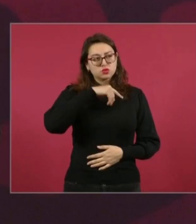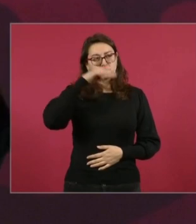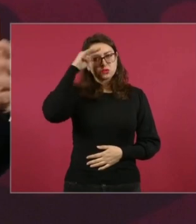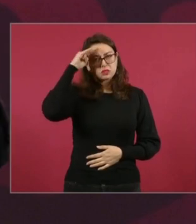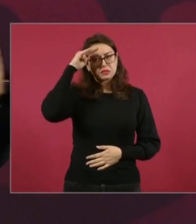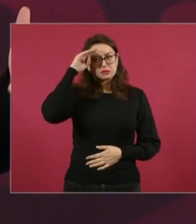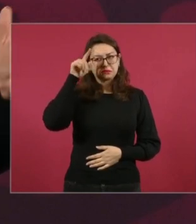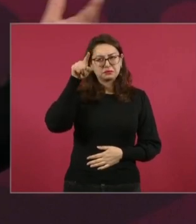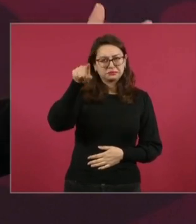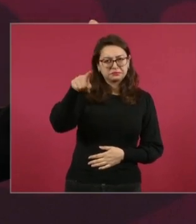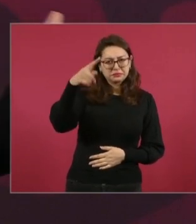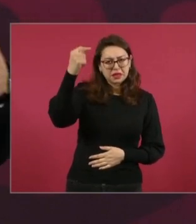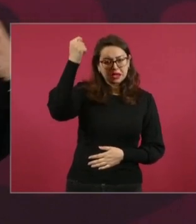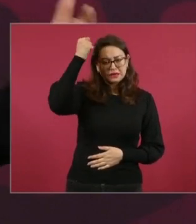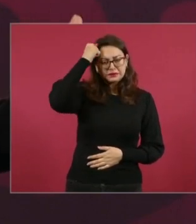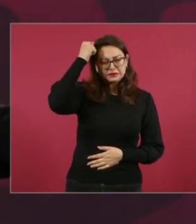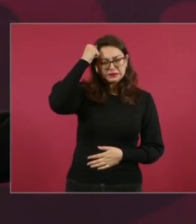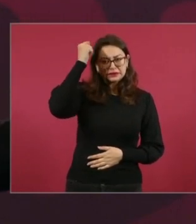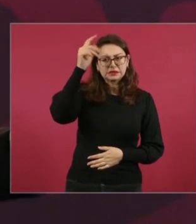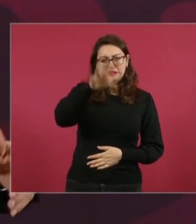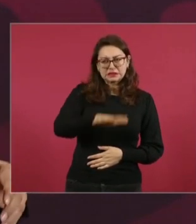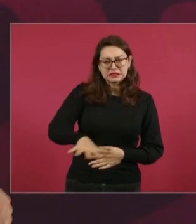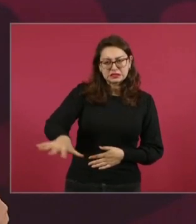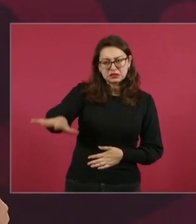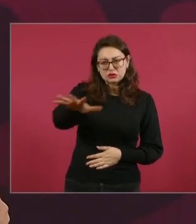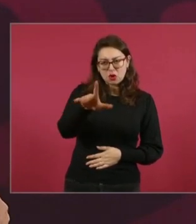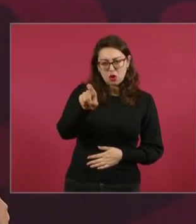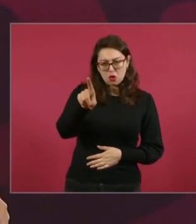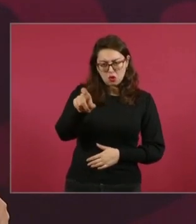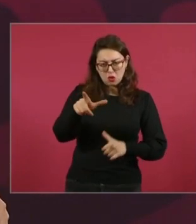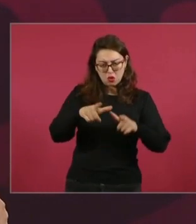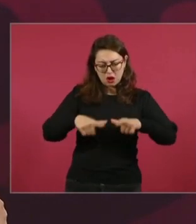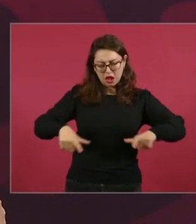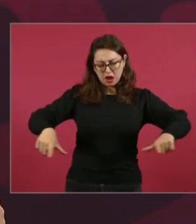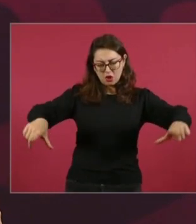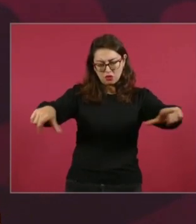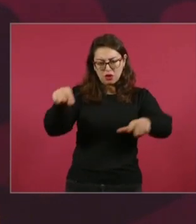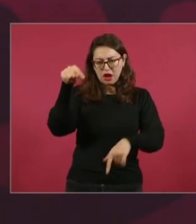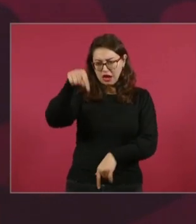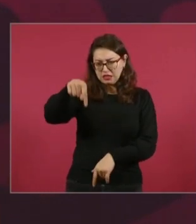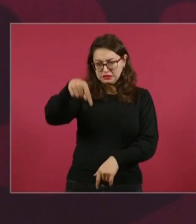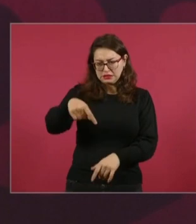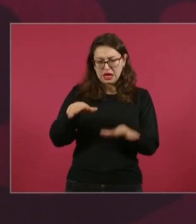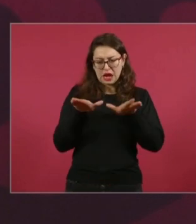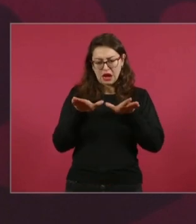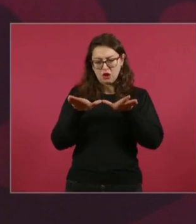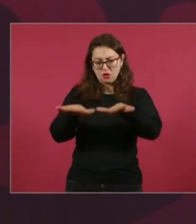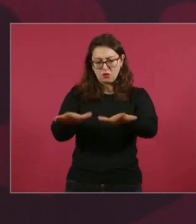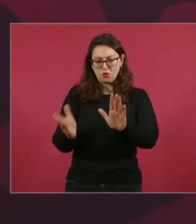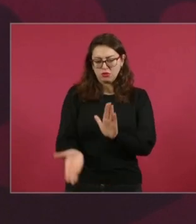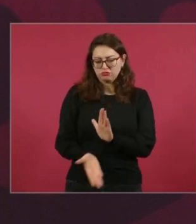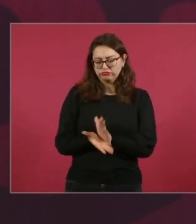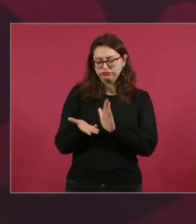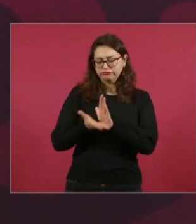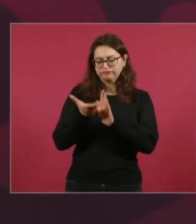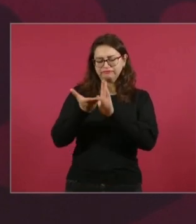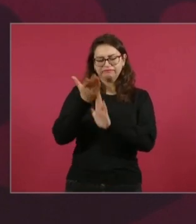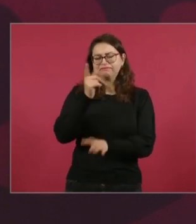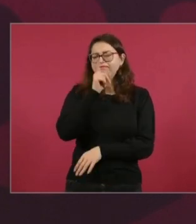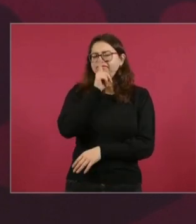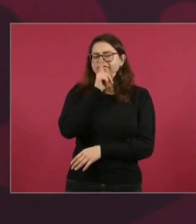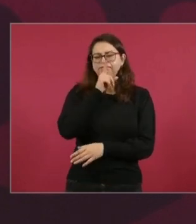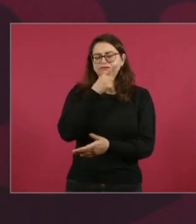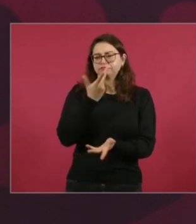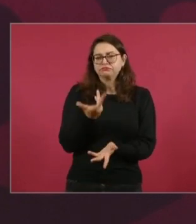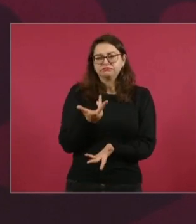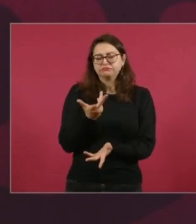que no hagamos o que no continuemos construyendo el aeropuerto en el lago de